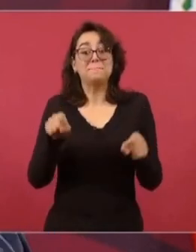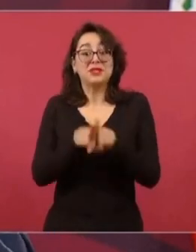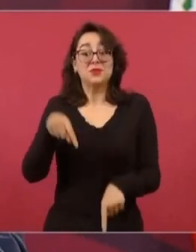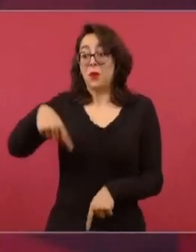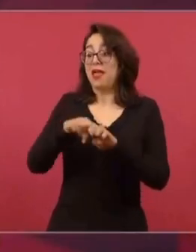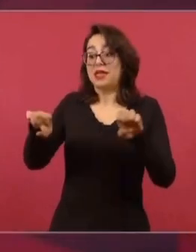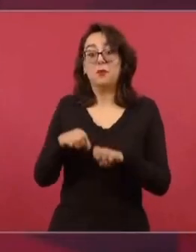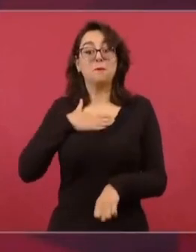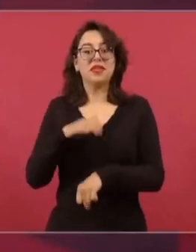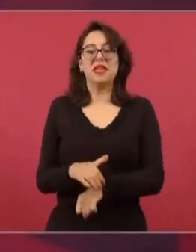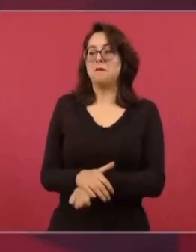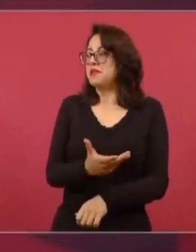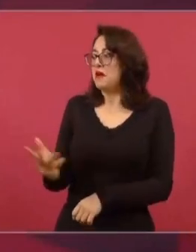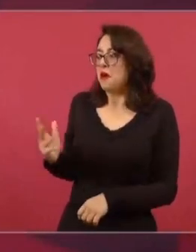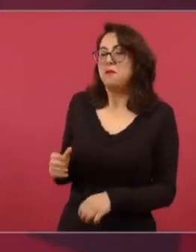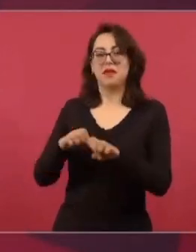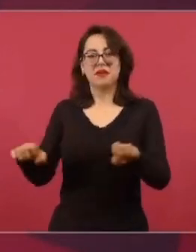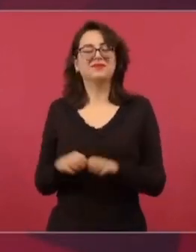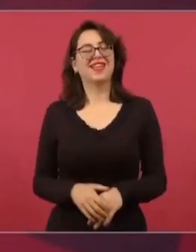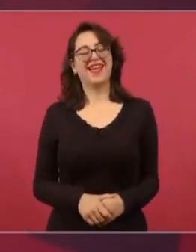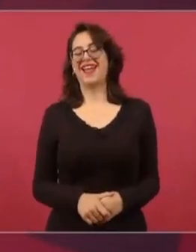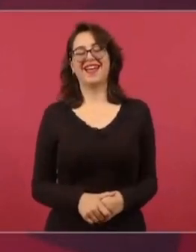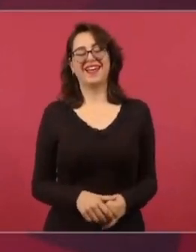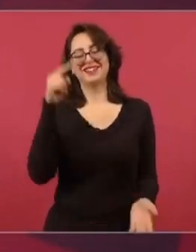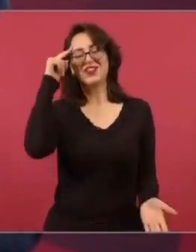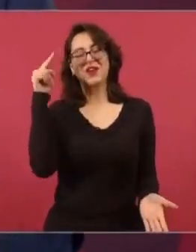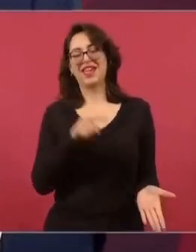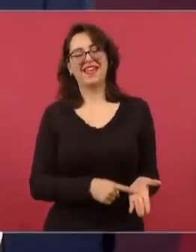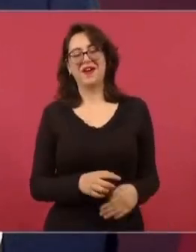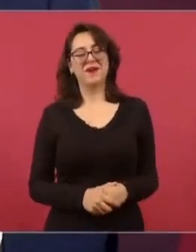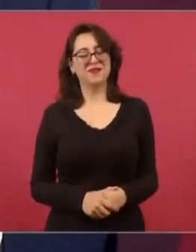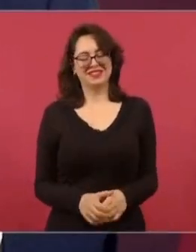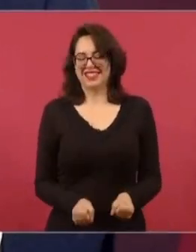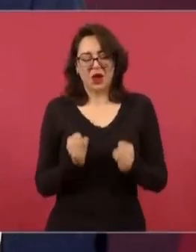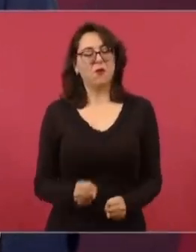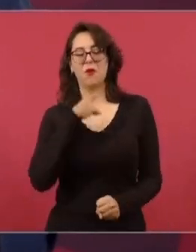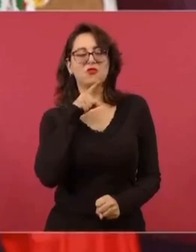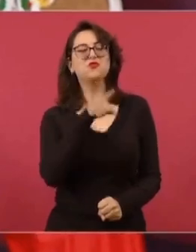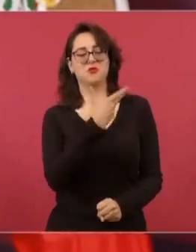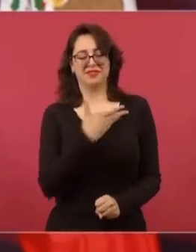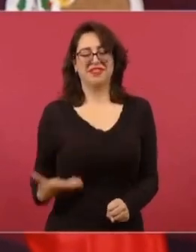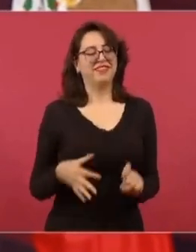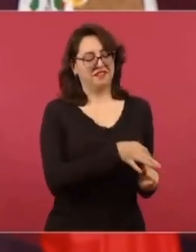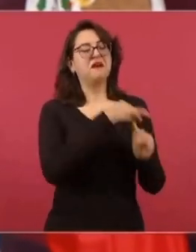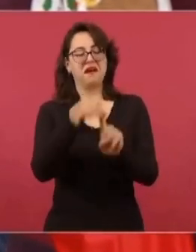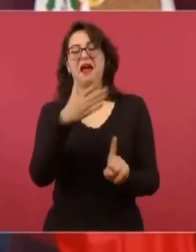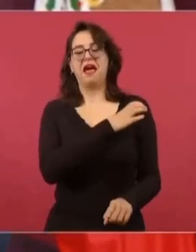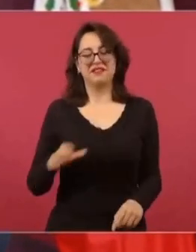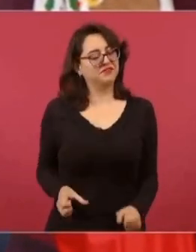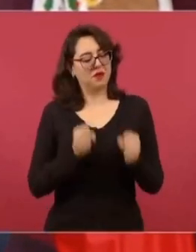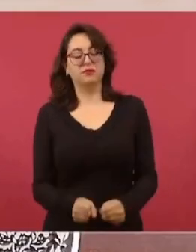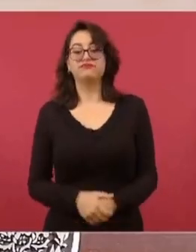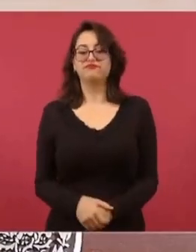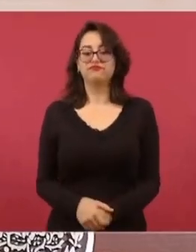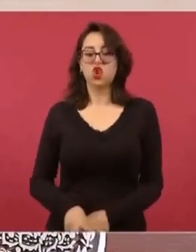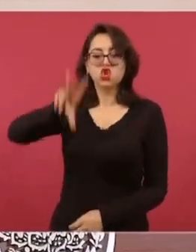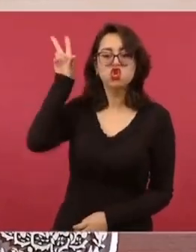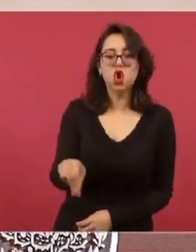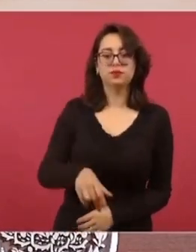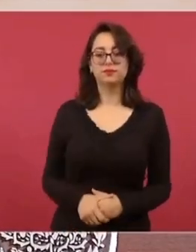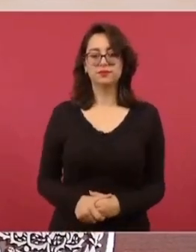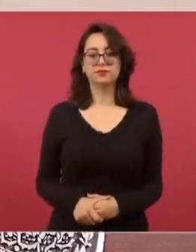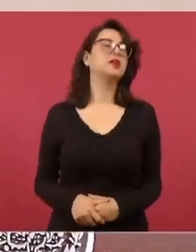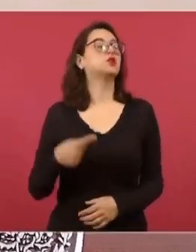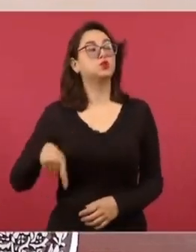no, no, no. A la hora de la hora, tú vas a inclinar la balanza. No. Pues estamos esperando una